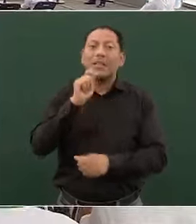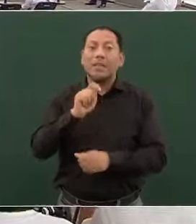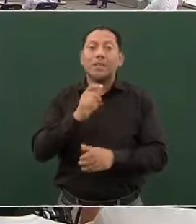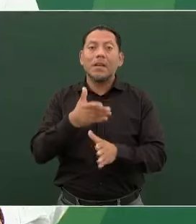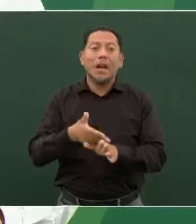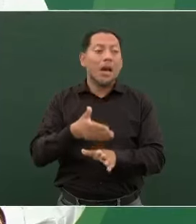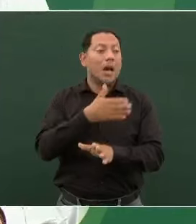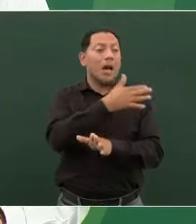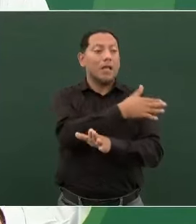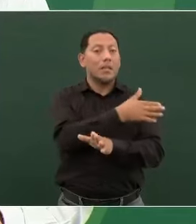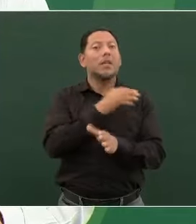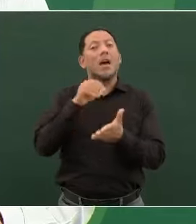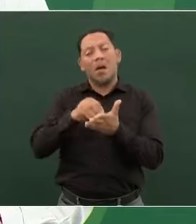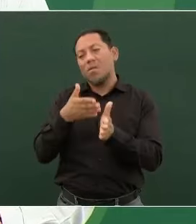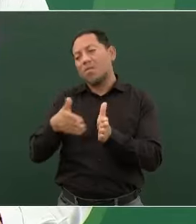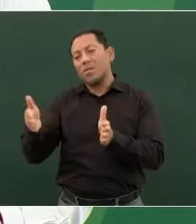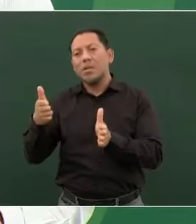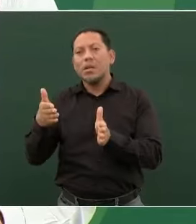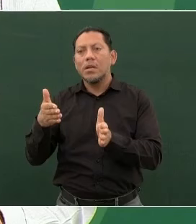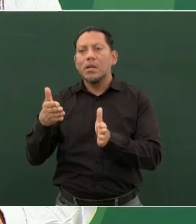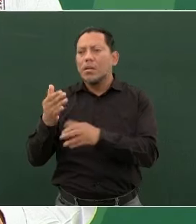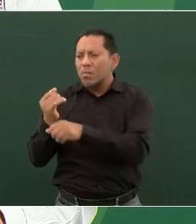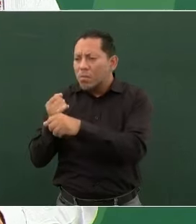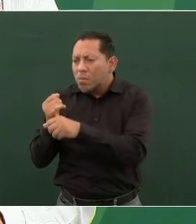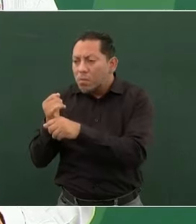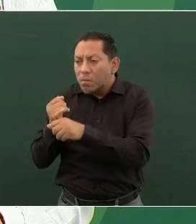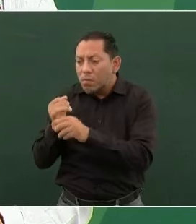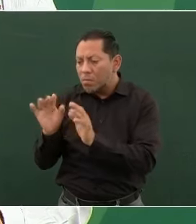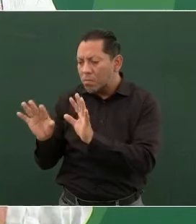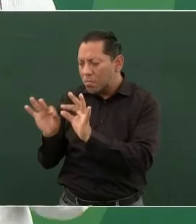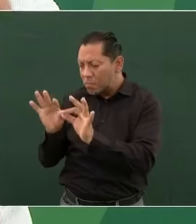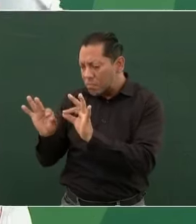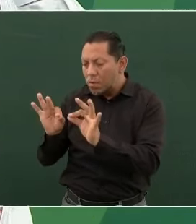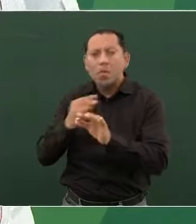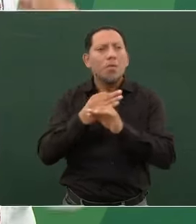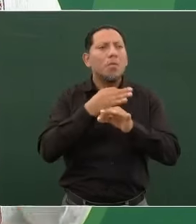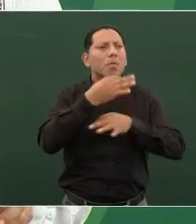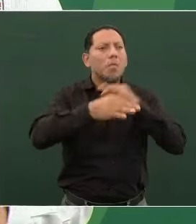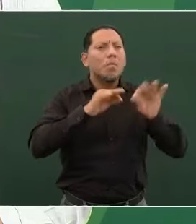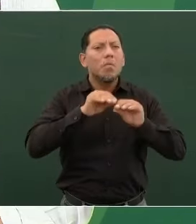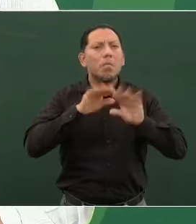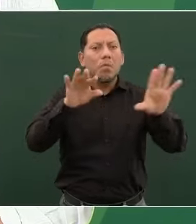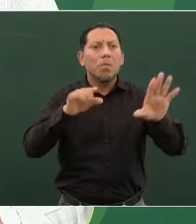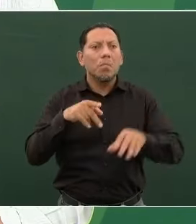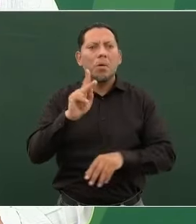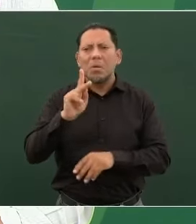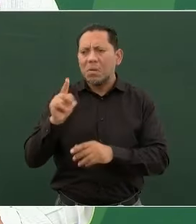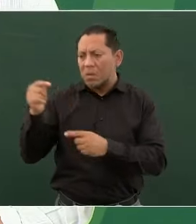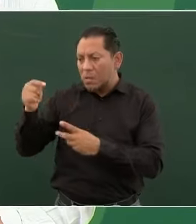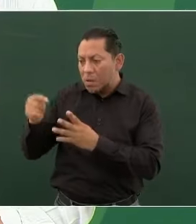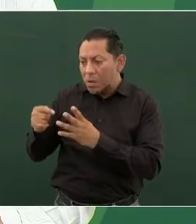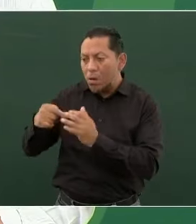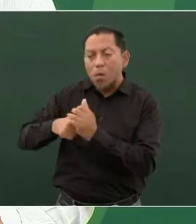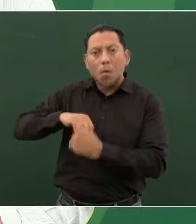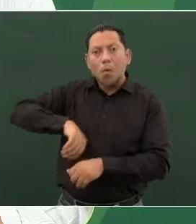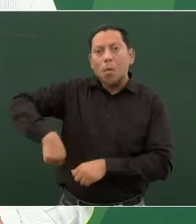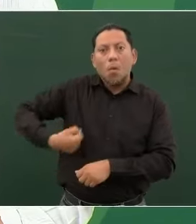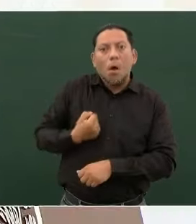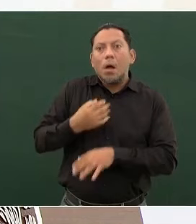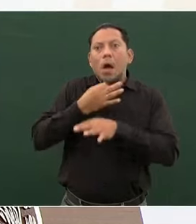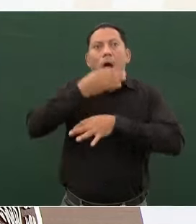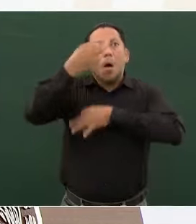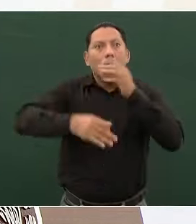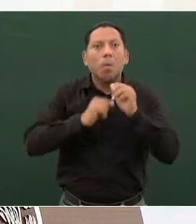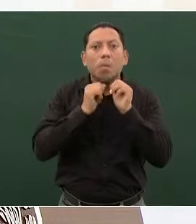oculta mucha información. Hay muchas cosas que la gente no sabe, no porque no quiera